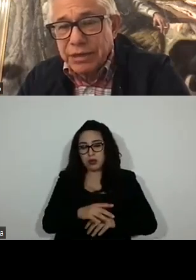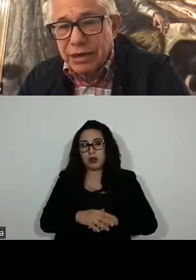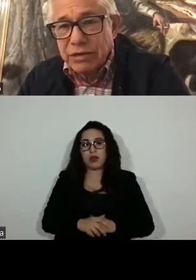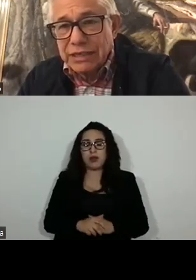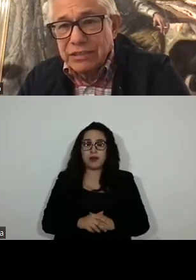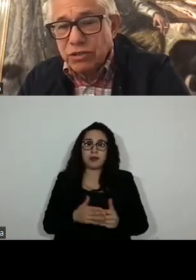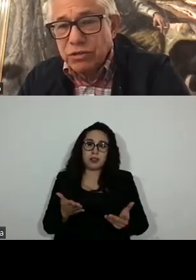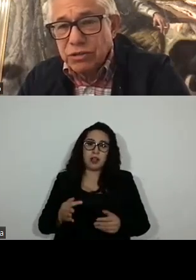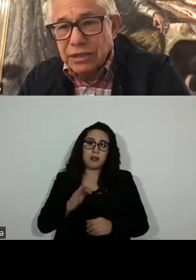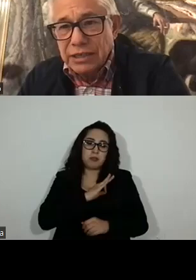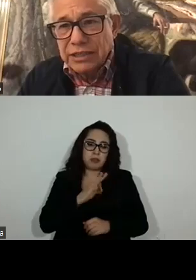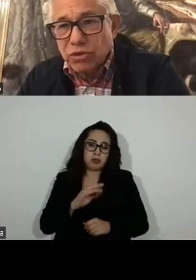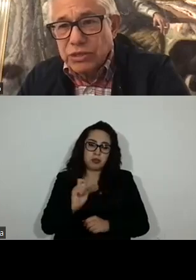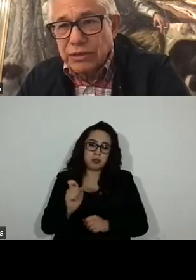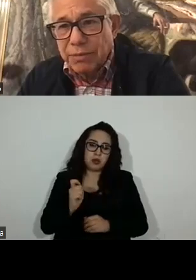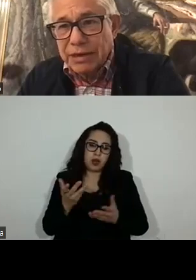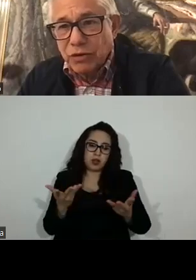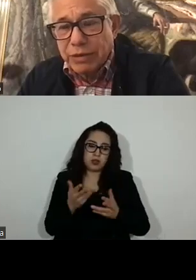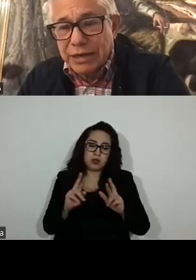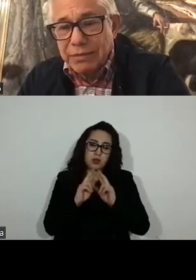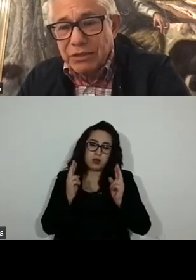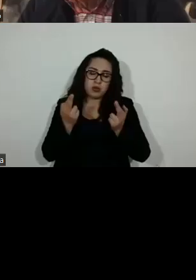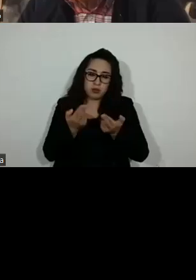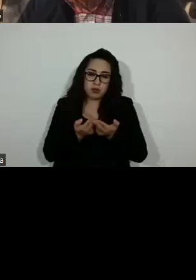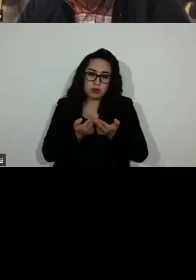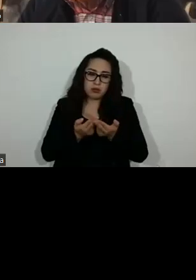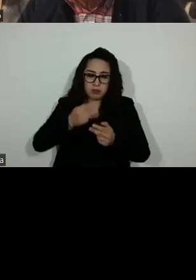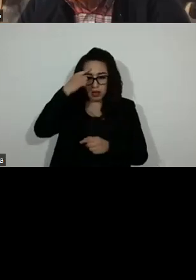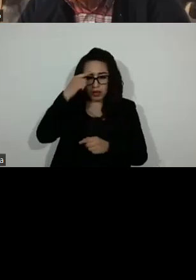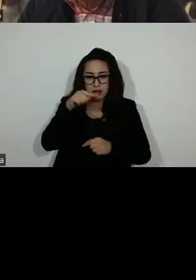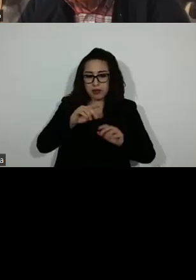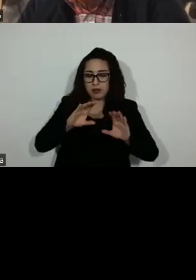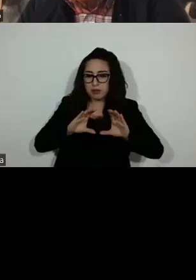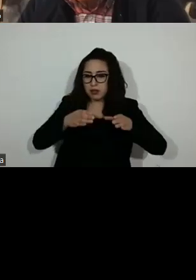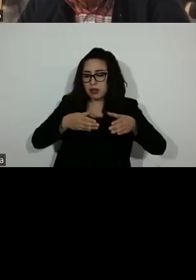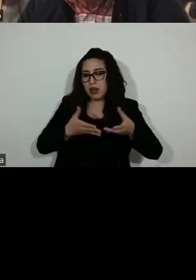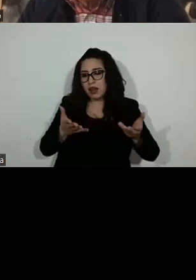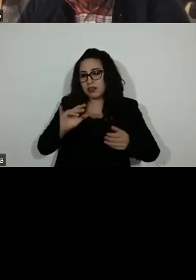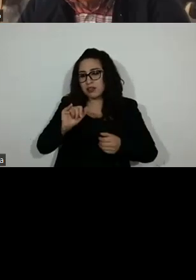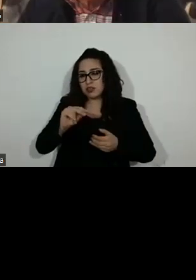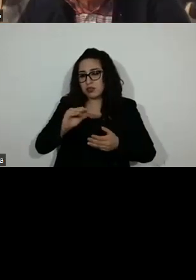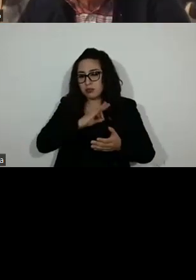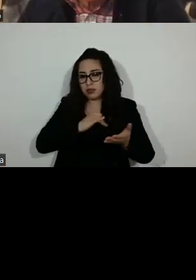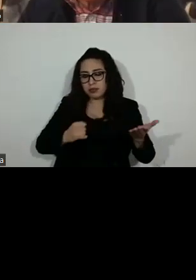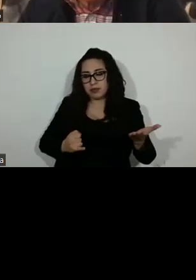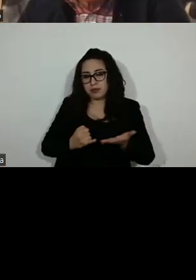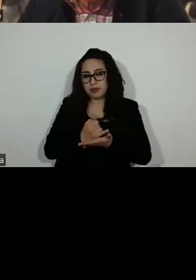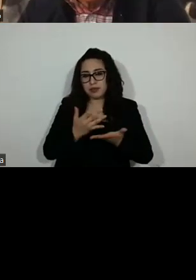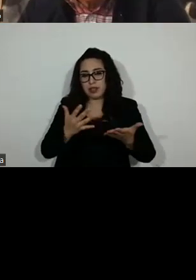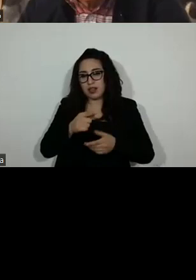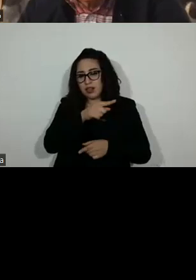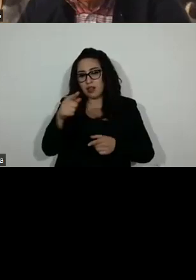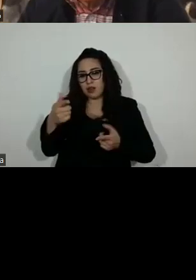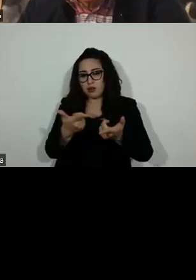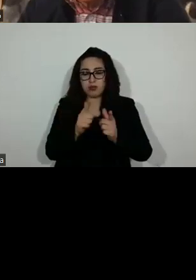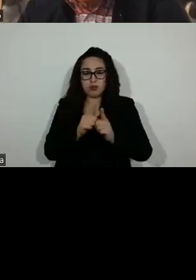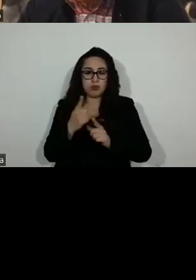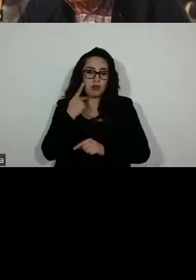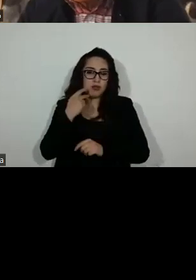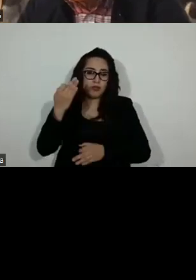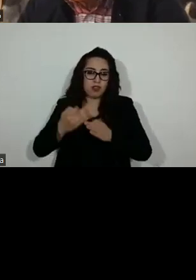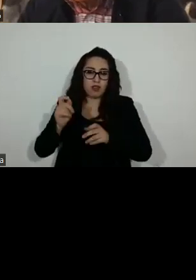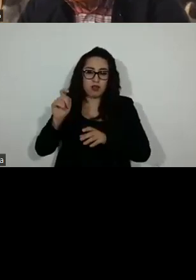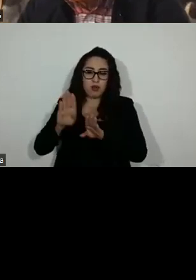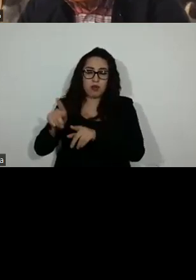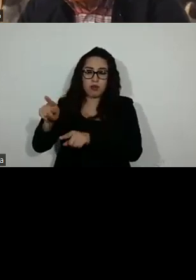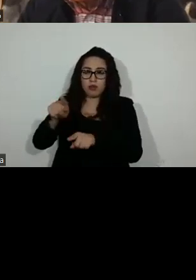preparar una sesión exclusiva para los parlamentos si es que así se determina por parte de las fracciones parlamentarias. Entonces, yo rogaría que